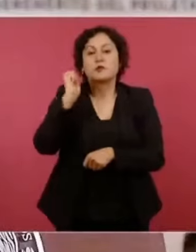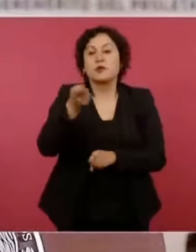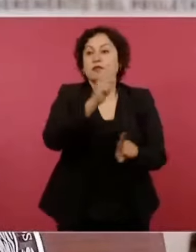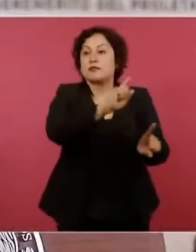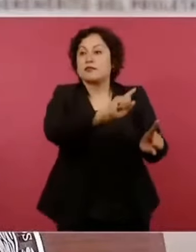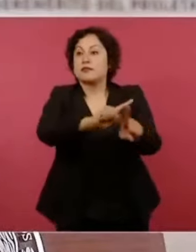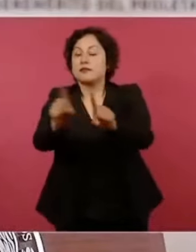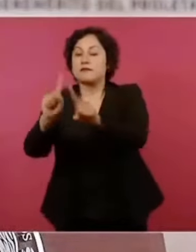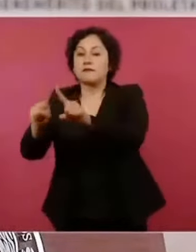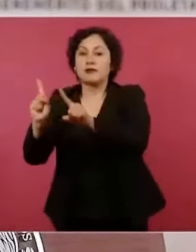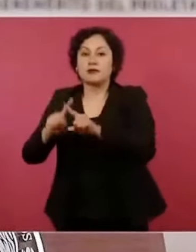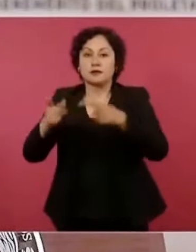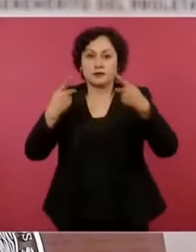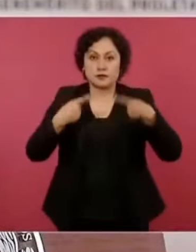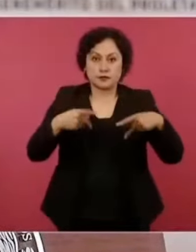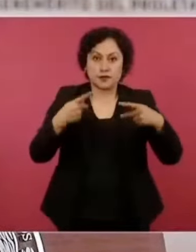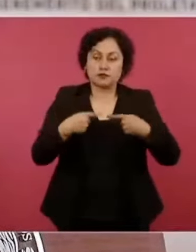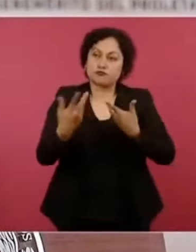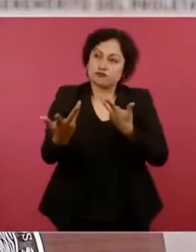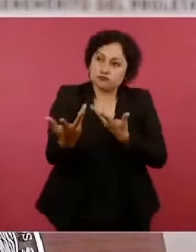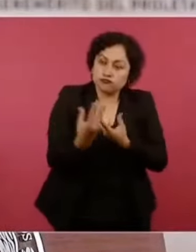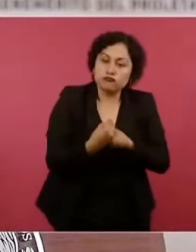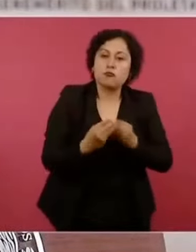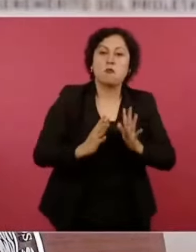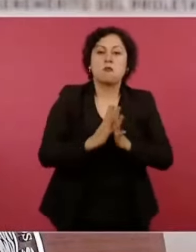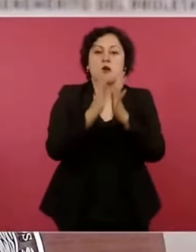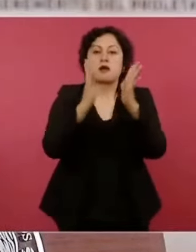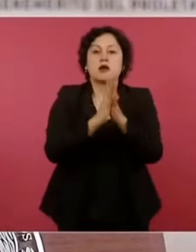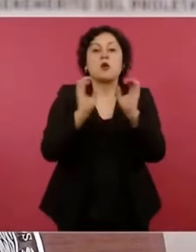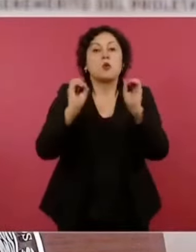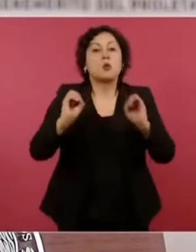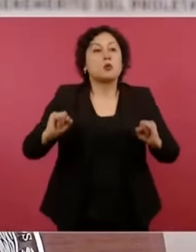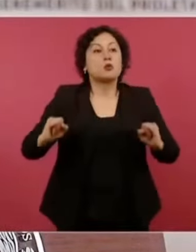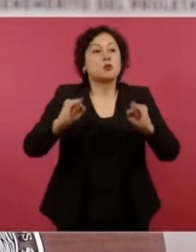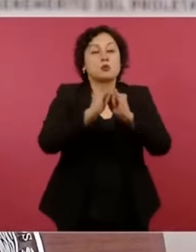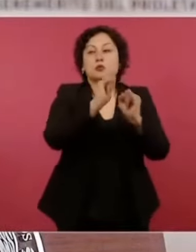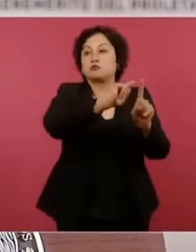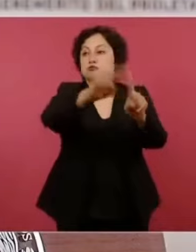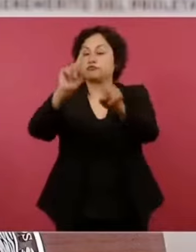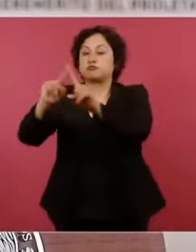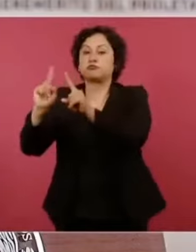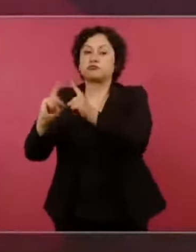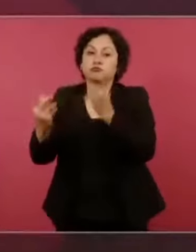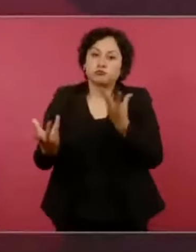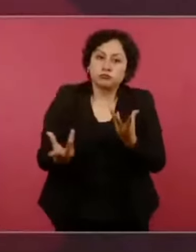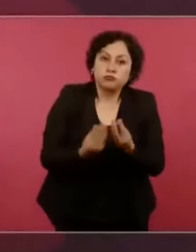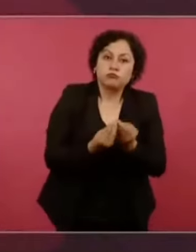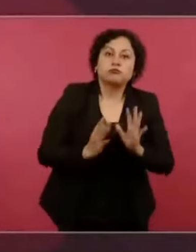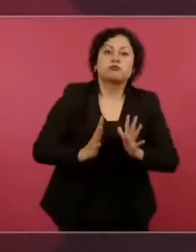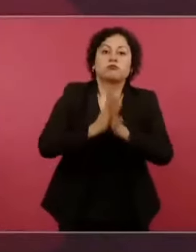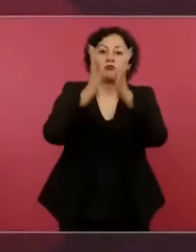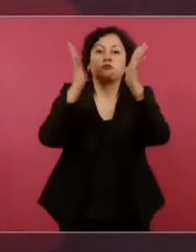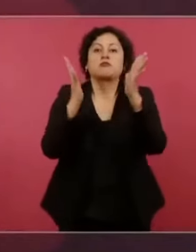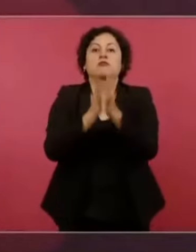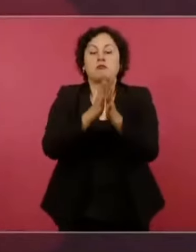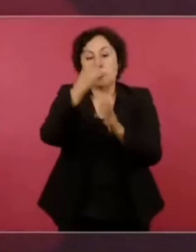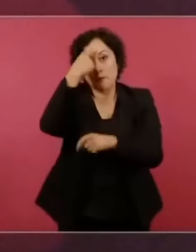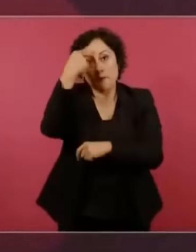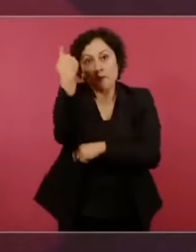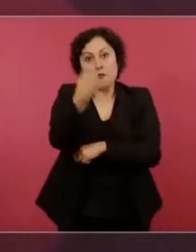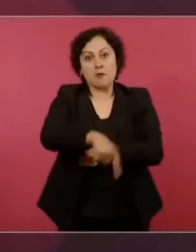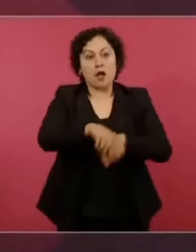tengan que ver con la salud, induciendo una sensación de propiedad por los programas,